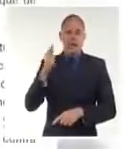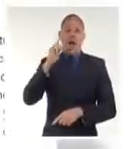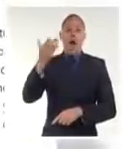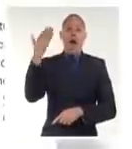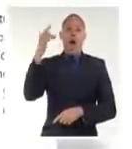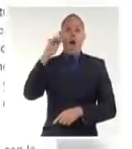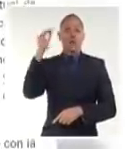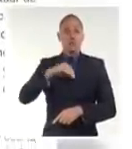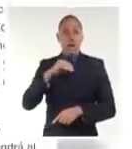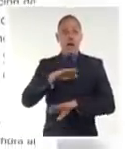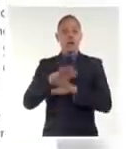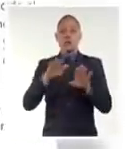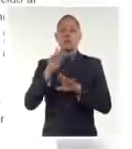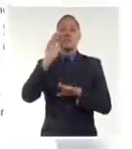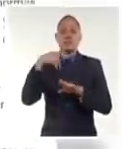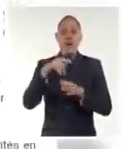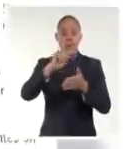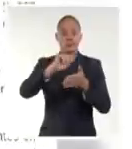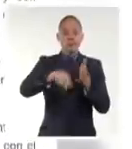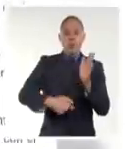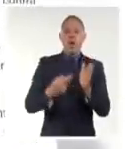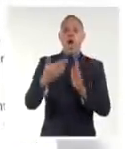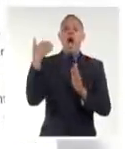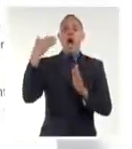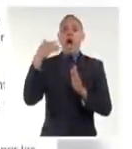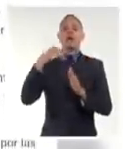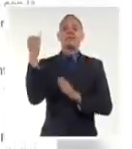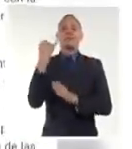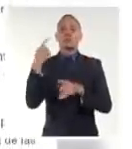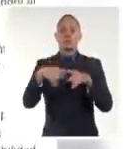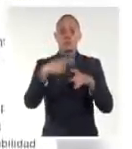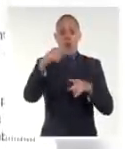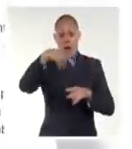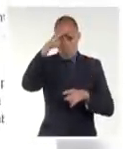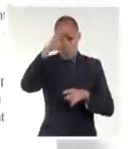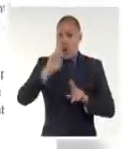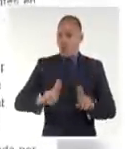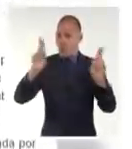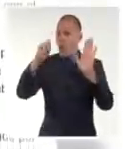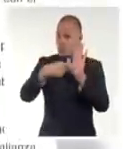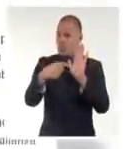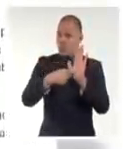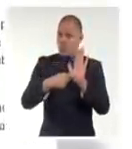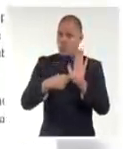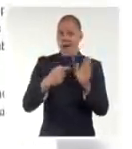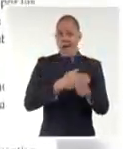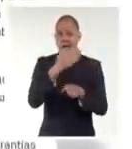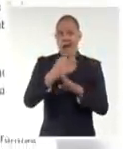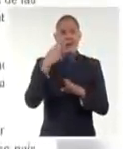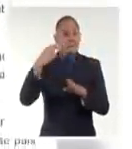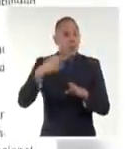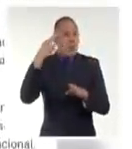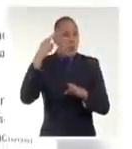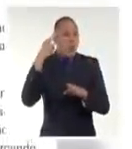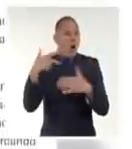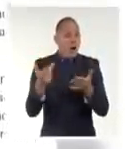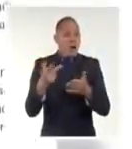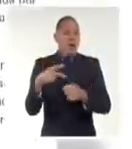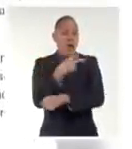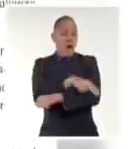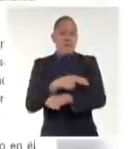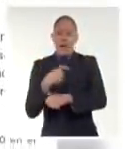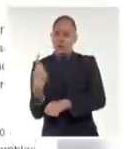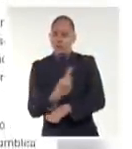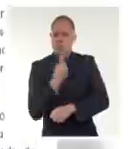que Cuba suscribe y respalda con todo vigor y son referencia imprescindible, particularmente los países pequeños